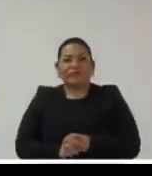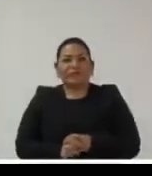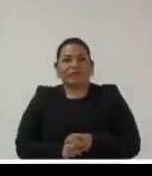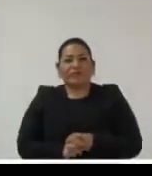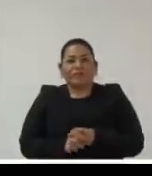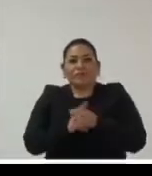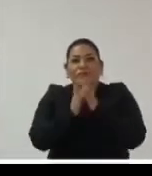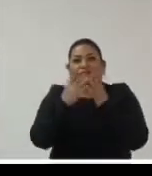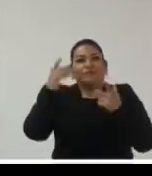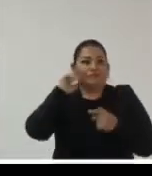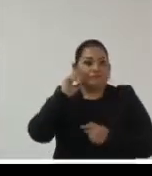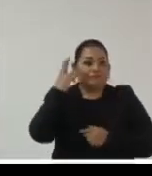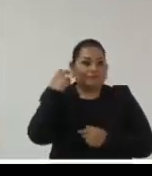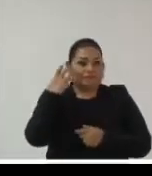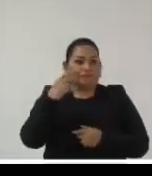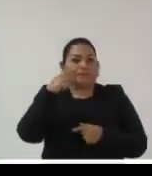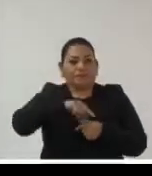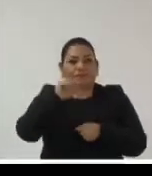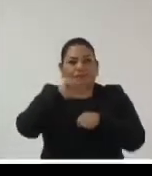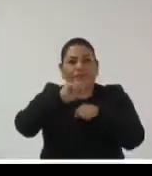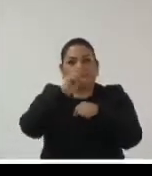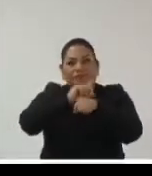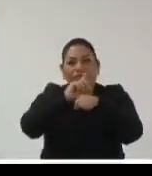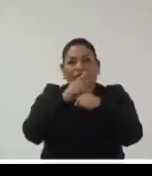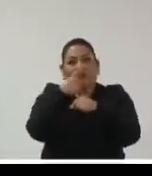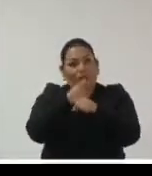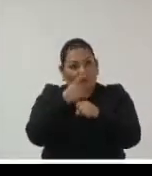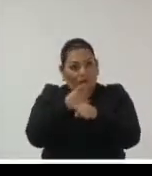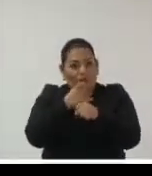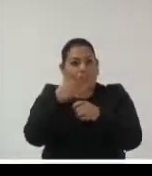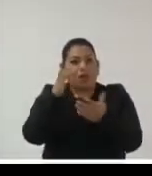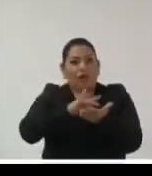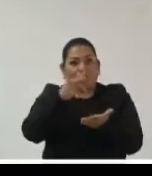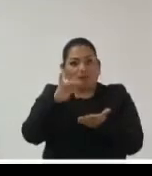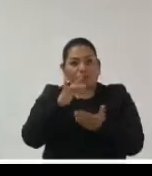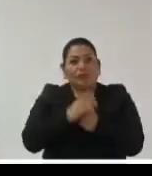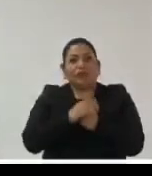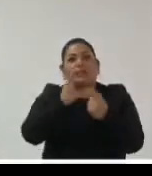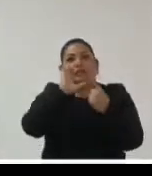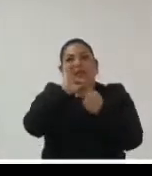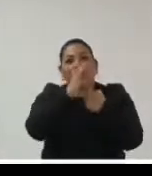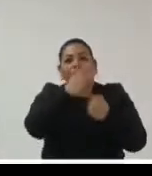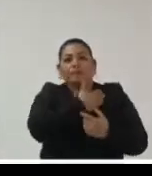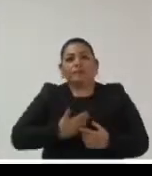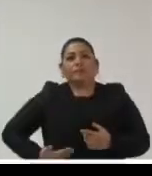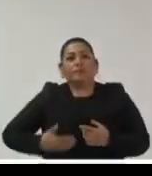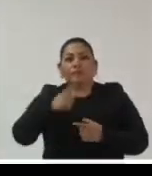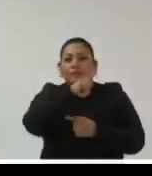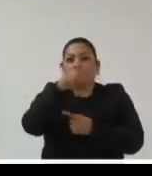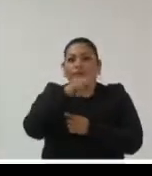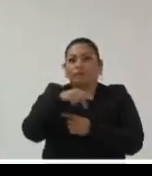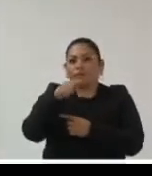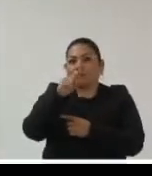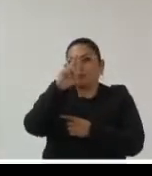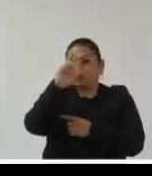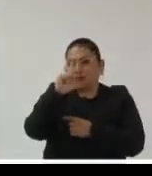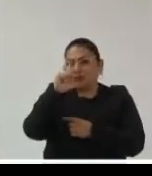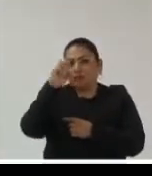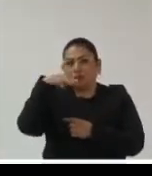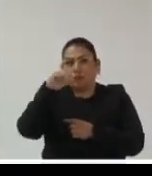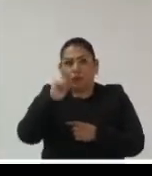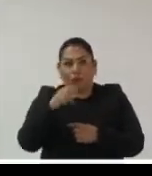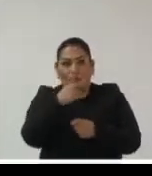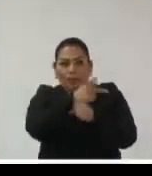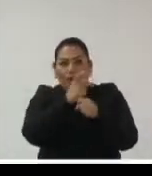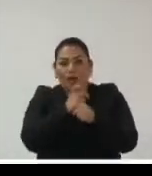escuchando el día de hoy en primer lugar un agradecimiento muy especial a la comisionada presidenta eh sulema martínez por la invitación